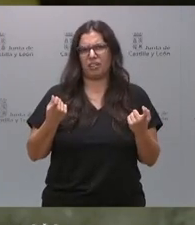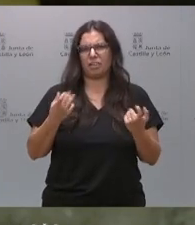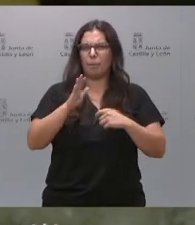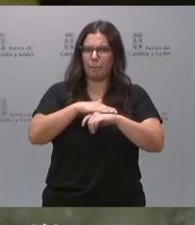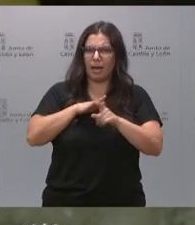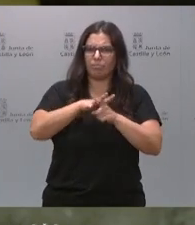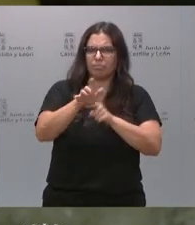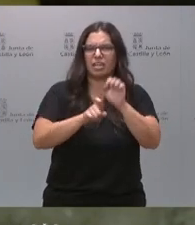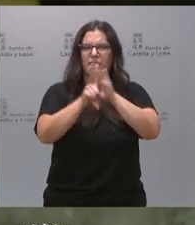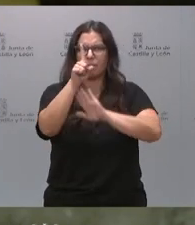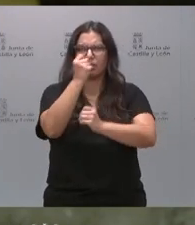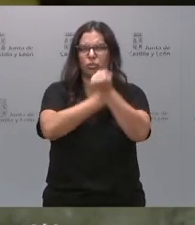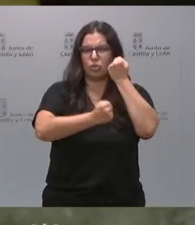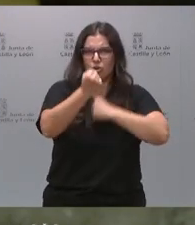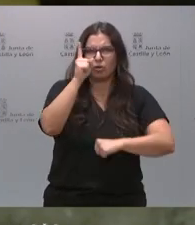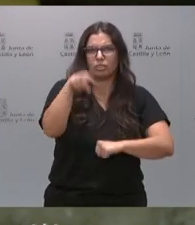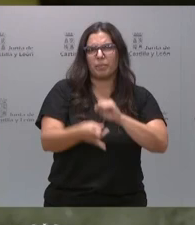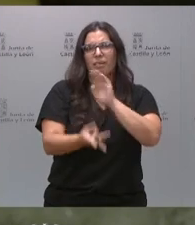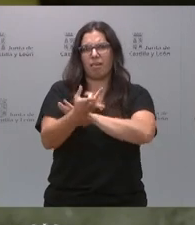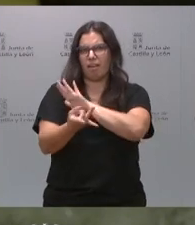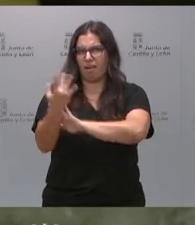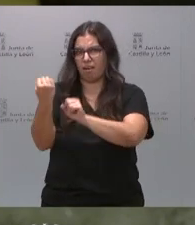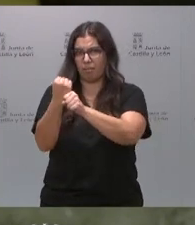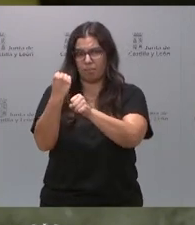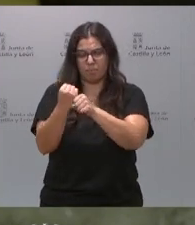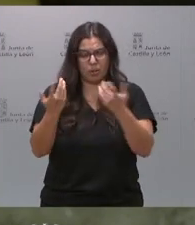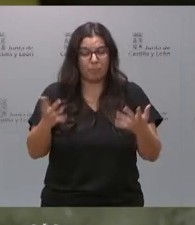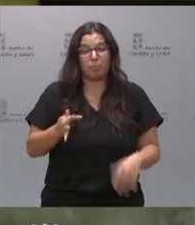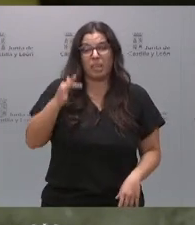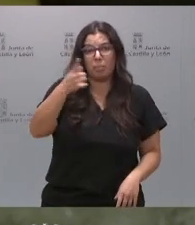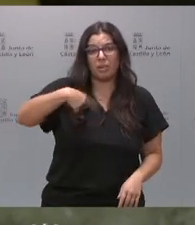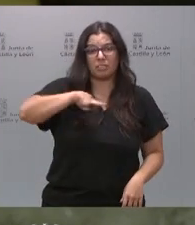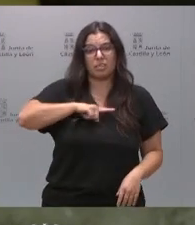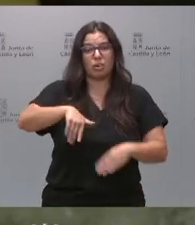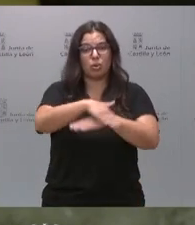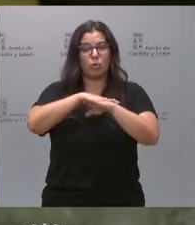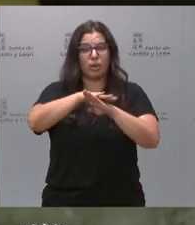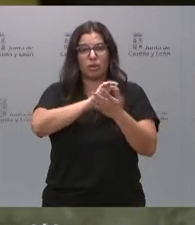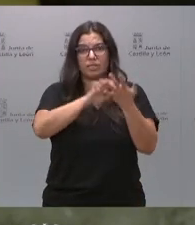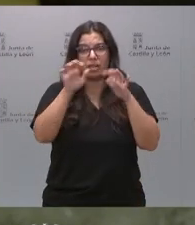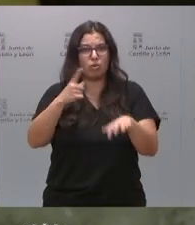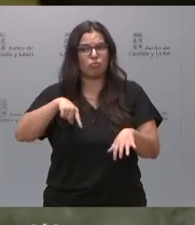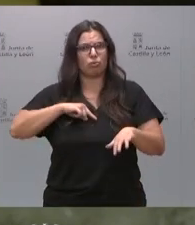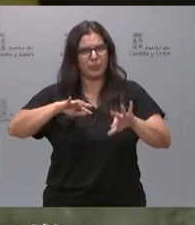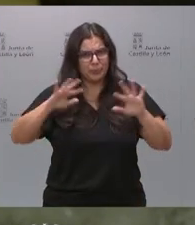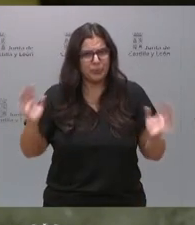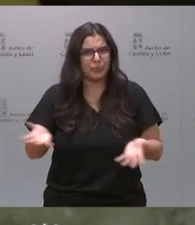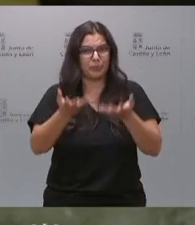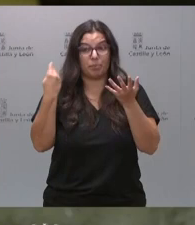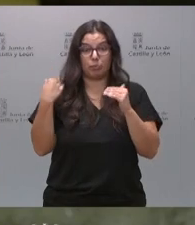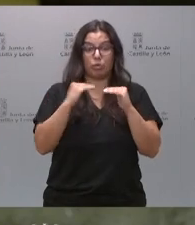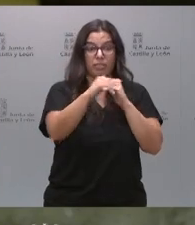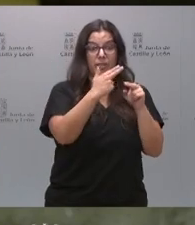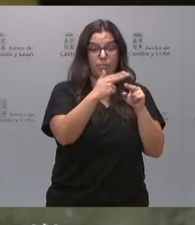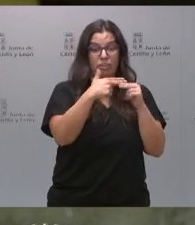crecimiento económico y la creación de empleo. Y además, desde el gobierno de Castilla y León estamos impulsando desde esa estabilidad